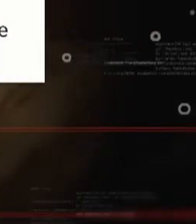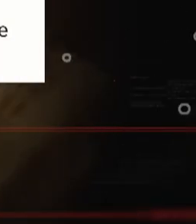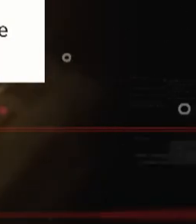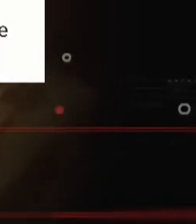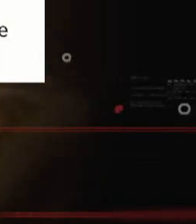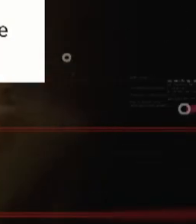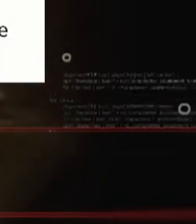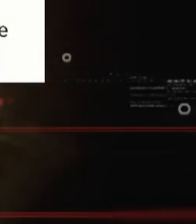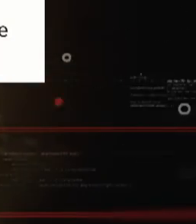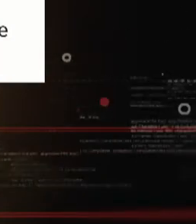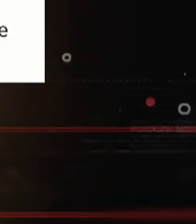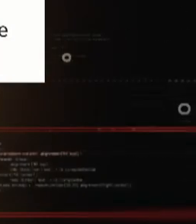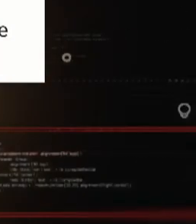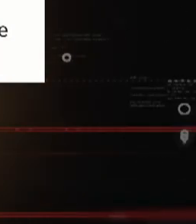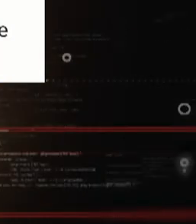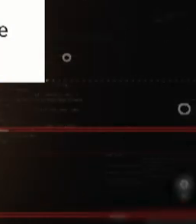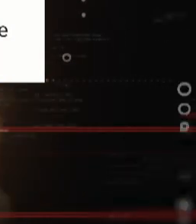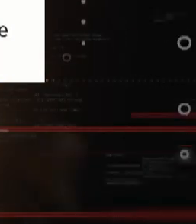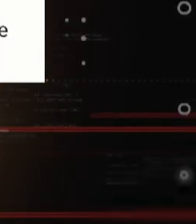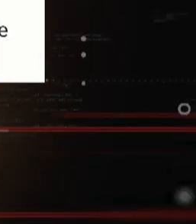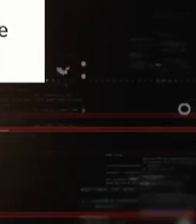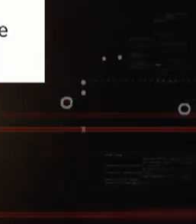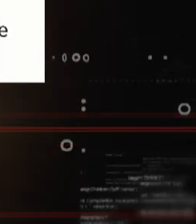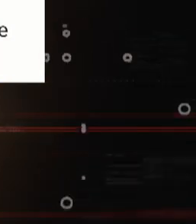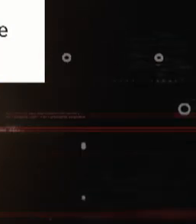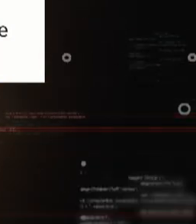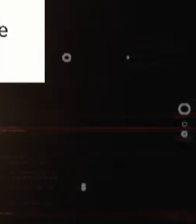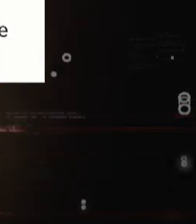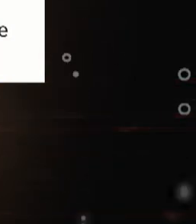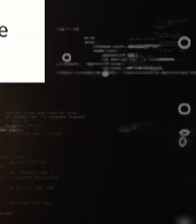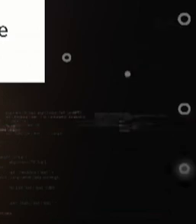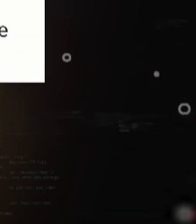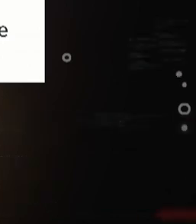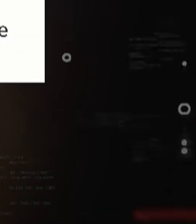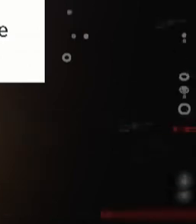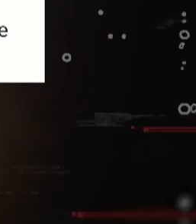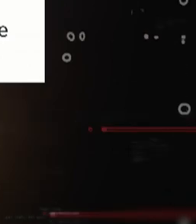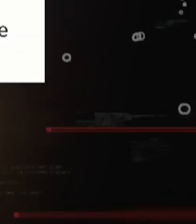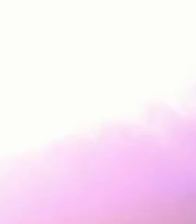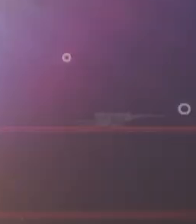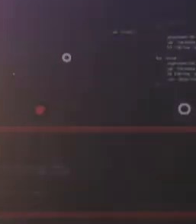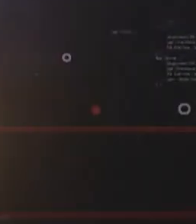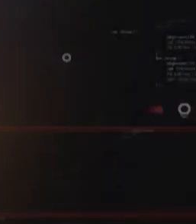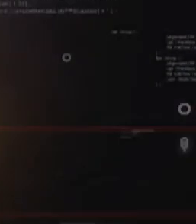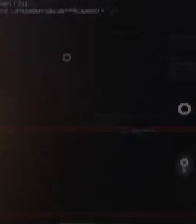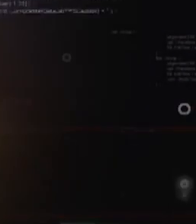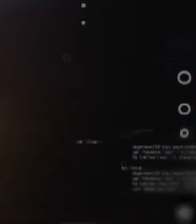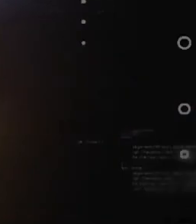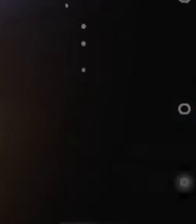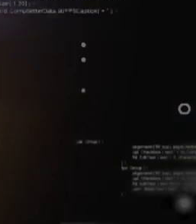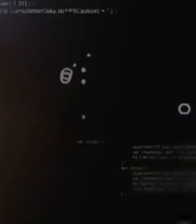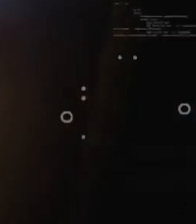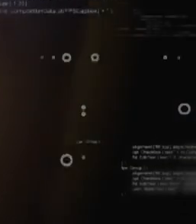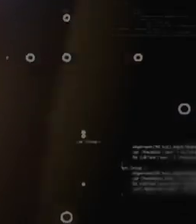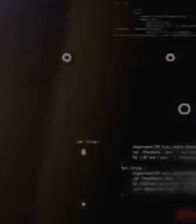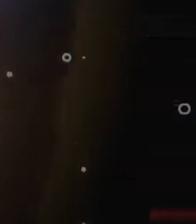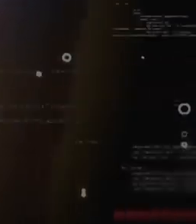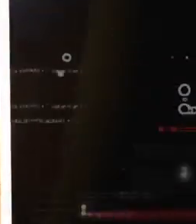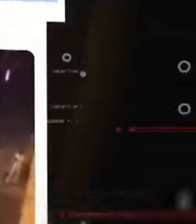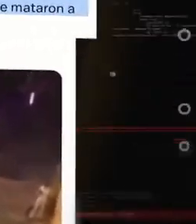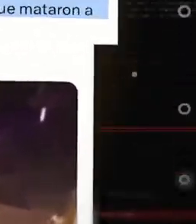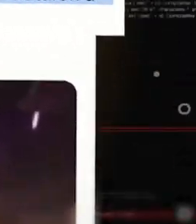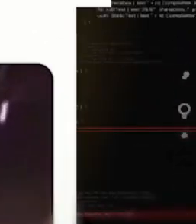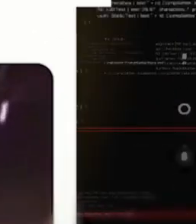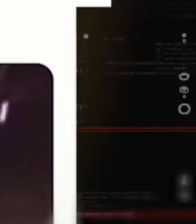Recep Tayyip Erdogan. Este video ha sido utilizado para desinformar en distintos eventos internacionales como el atentado